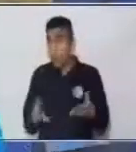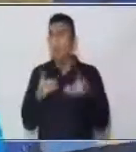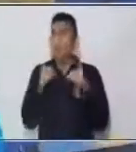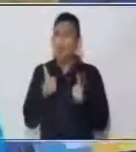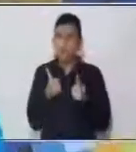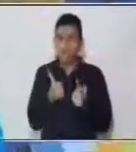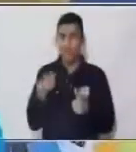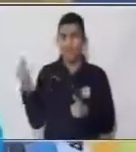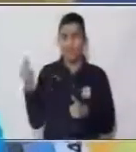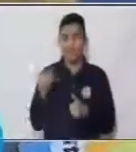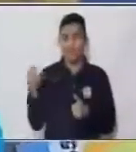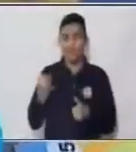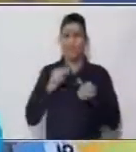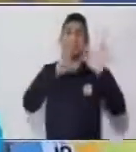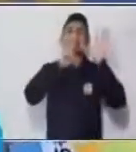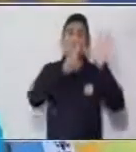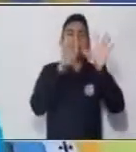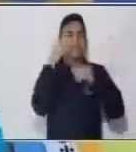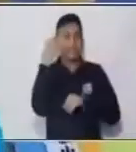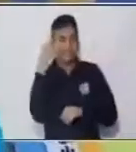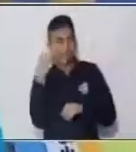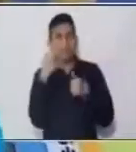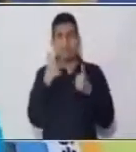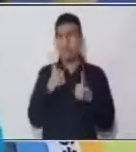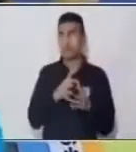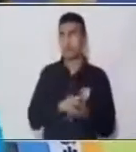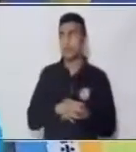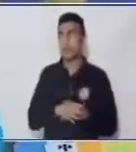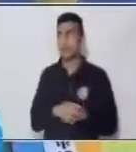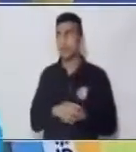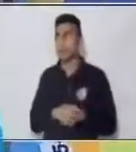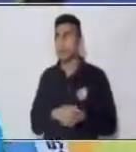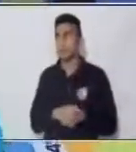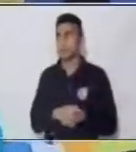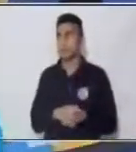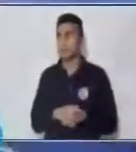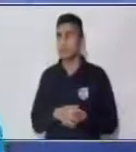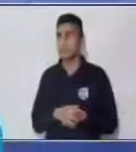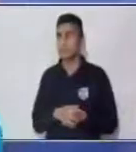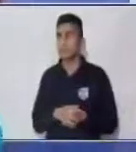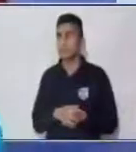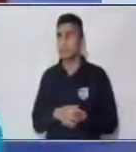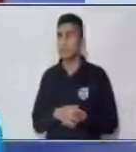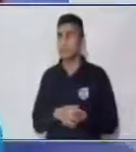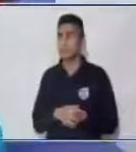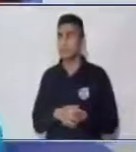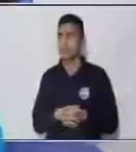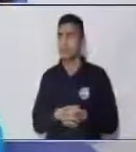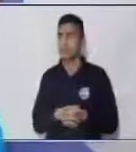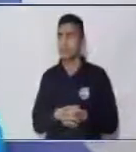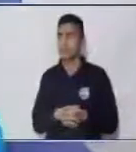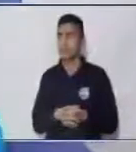bien, excelente. Vamos Vamos ahora a lanzar el dado de nuevo.